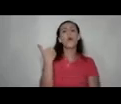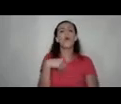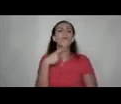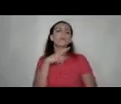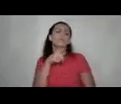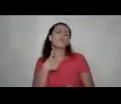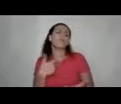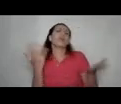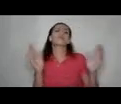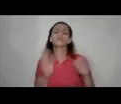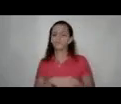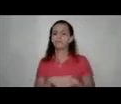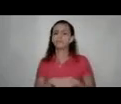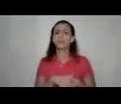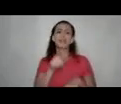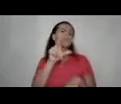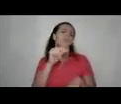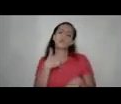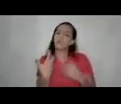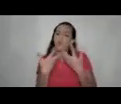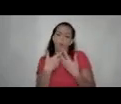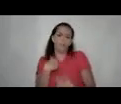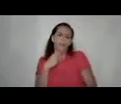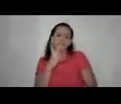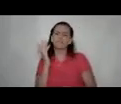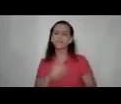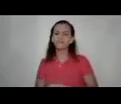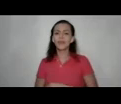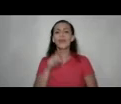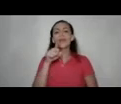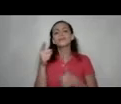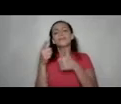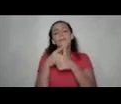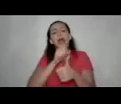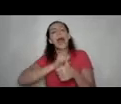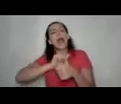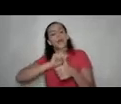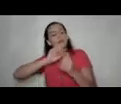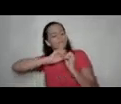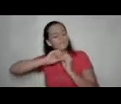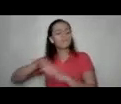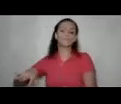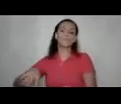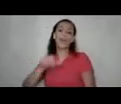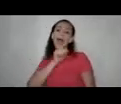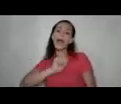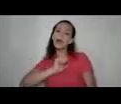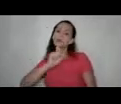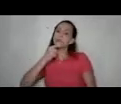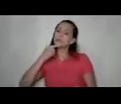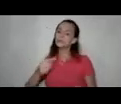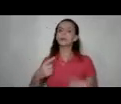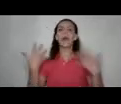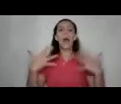dicen eso a mí ¿qué? eso no tiene que ver conmigo y esa es la primera actitud que tenemos que quitarnos la actitud que tenemos que decir es hay